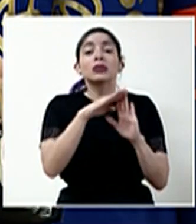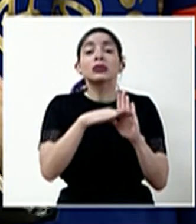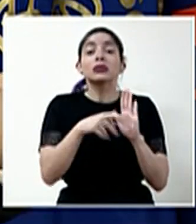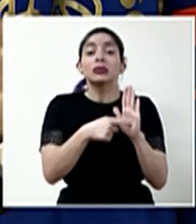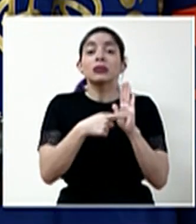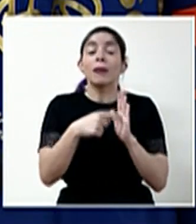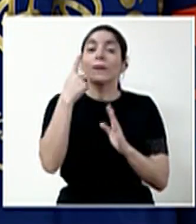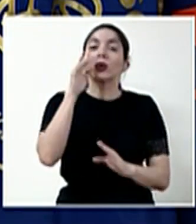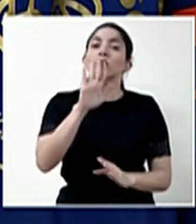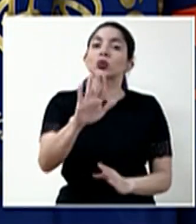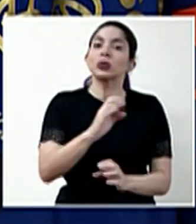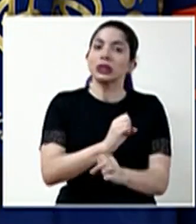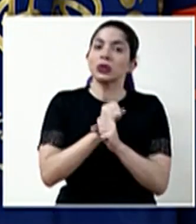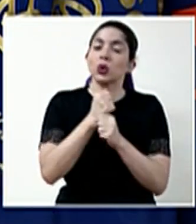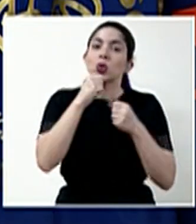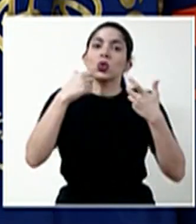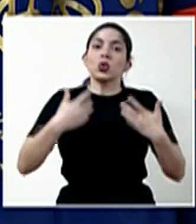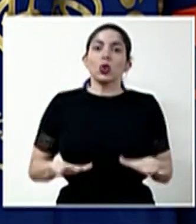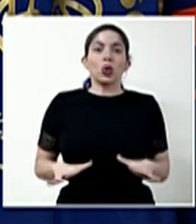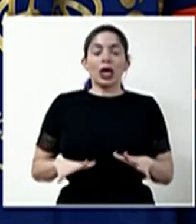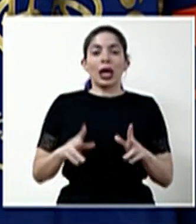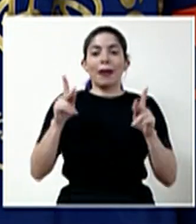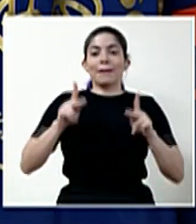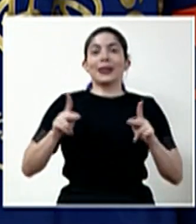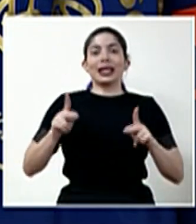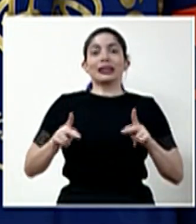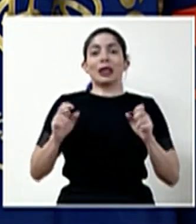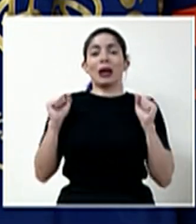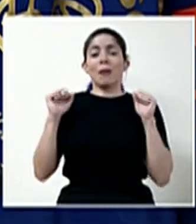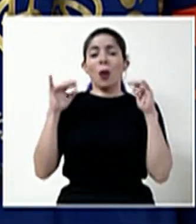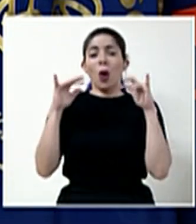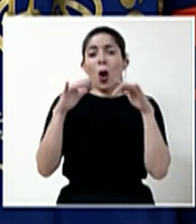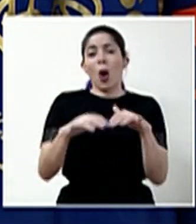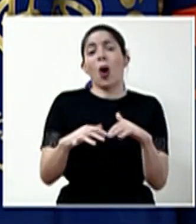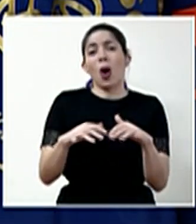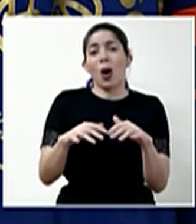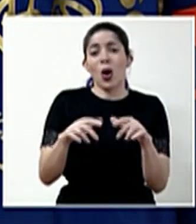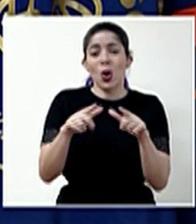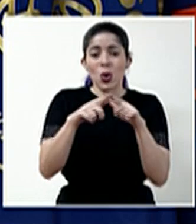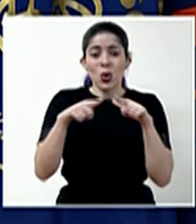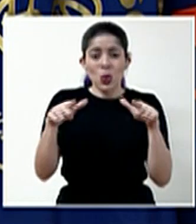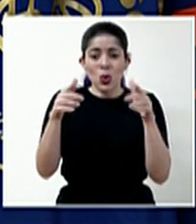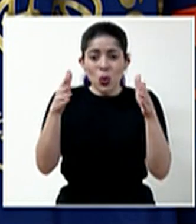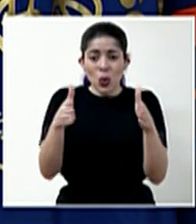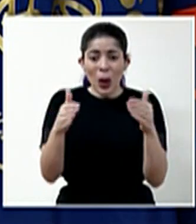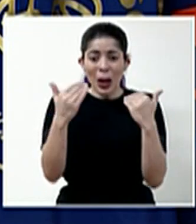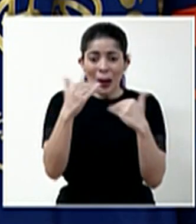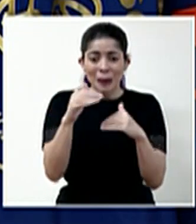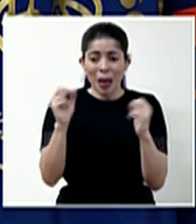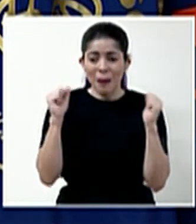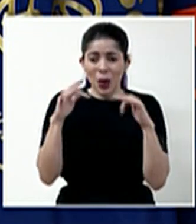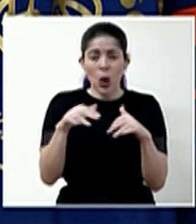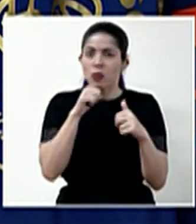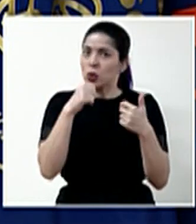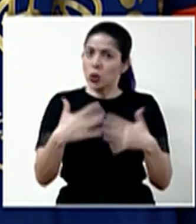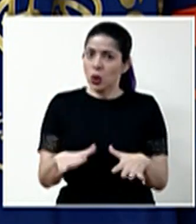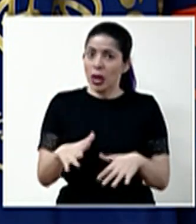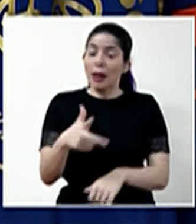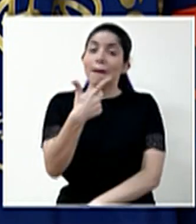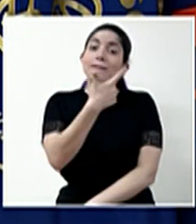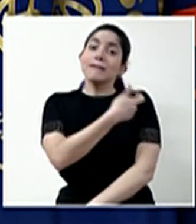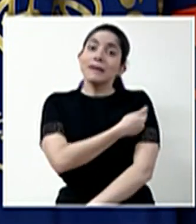No queremos que se agrupen muchas personas en espacios físicos limitados. Las